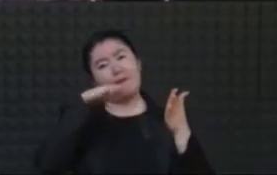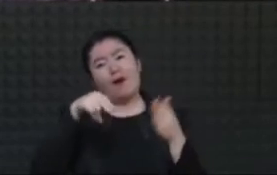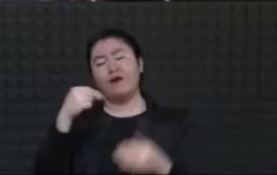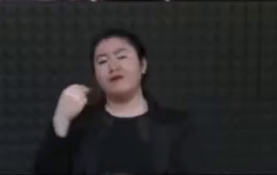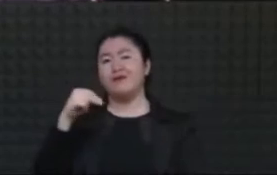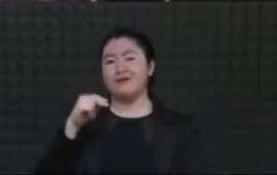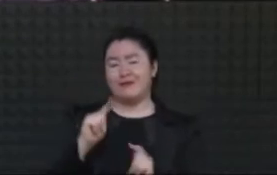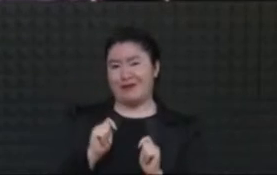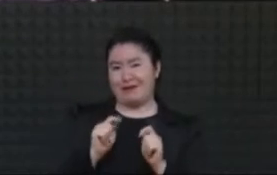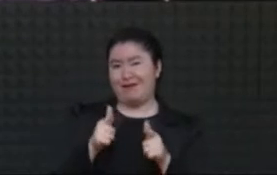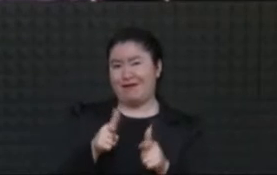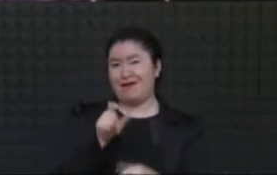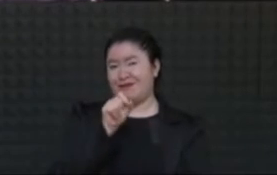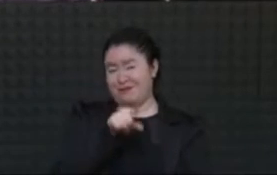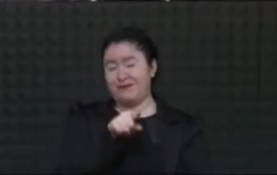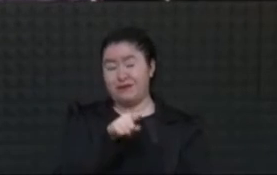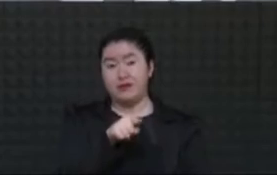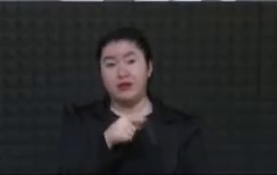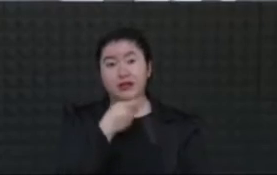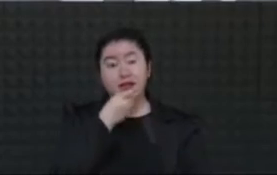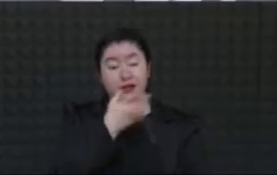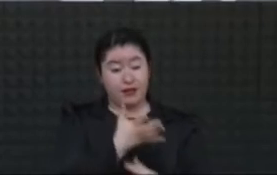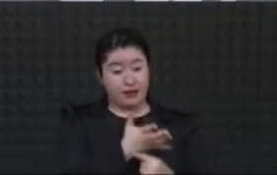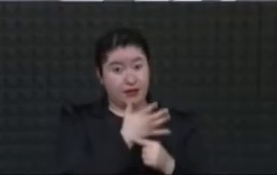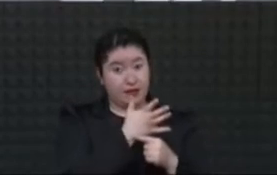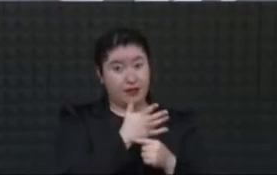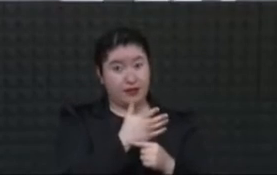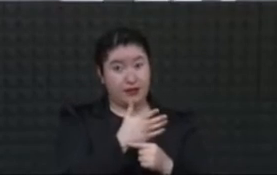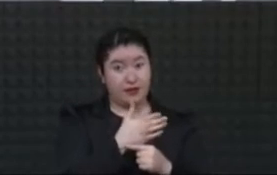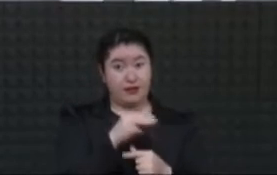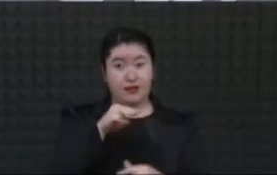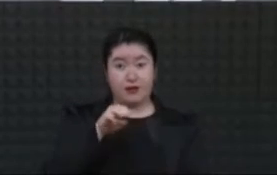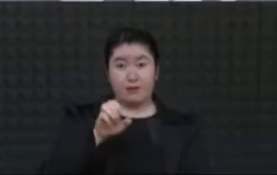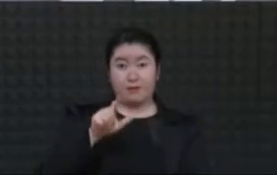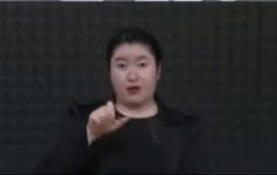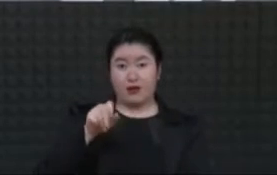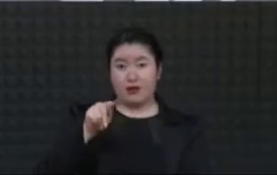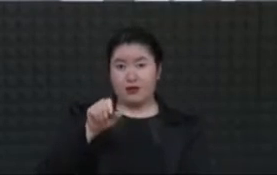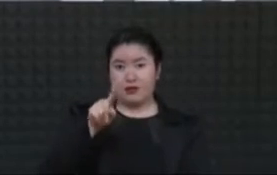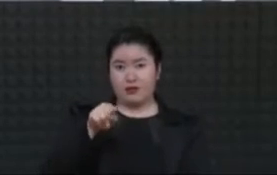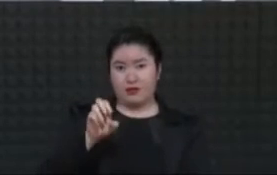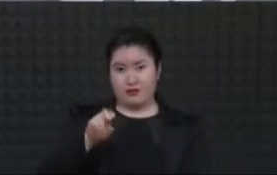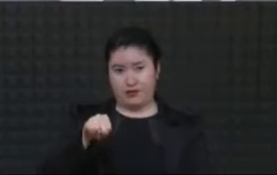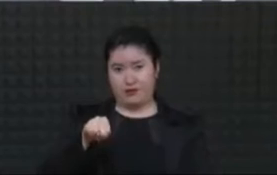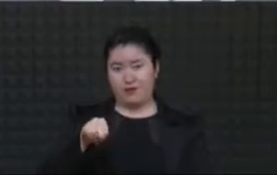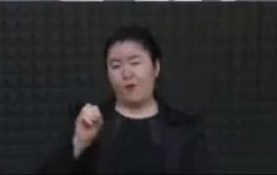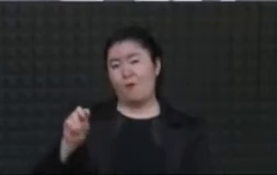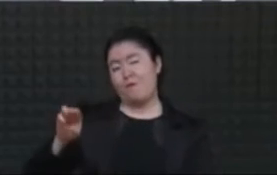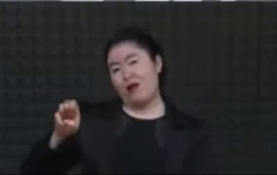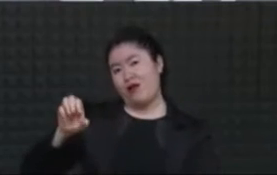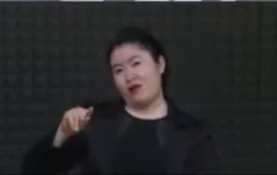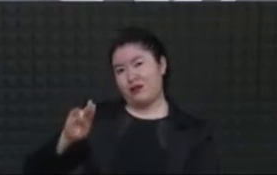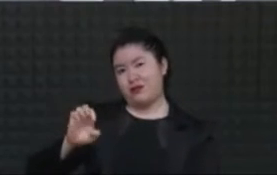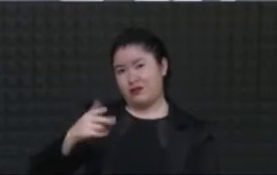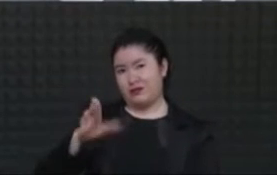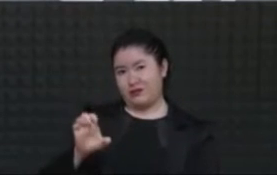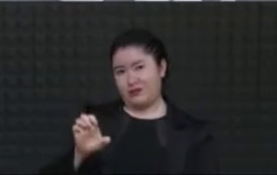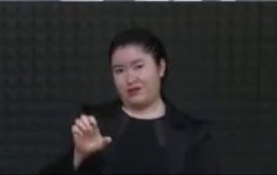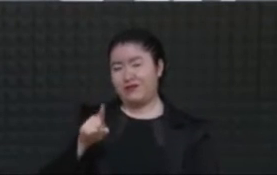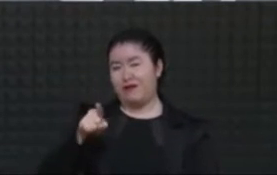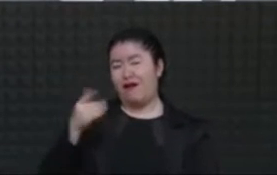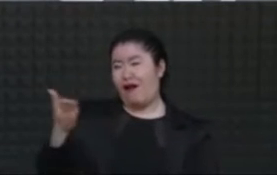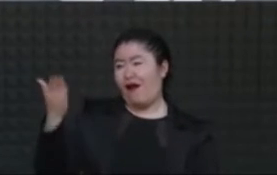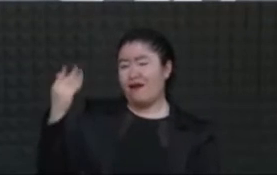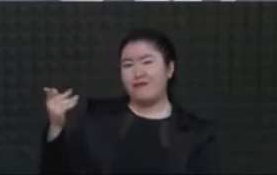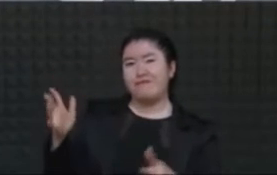que narra la participación que tuvo la Malintzin o la Malinche en ese momento histórico que le